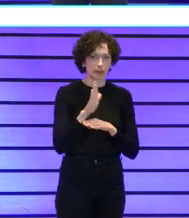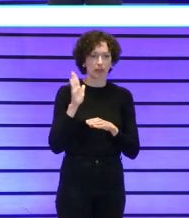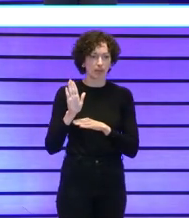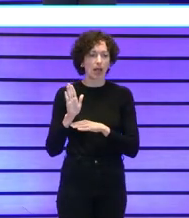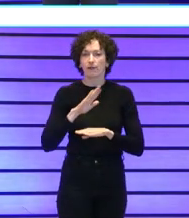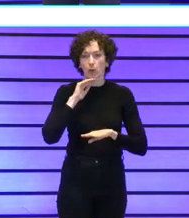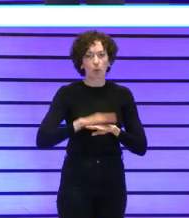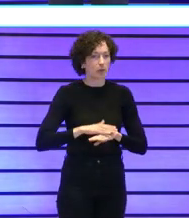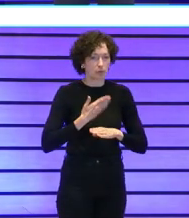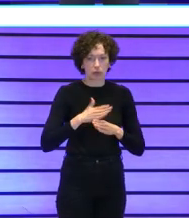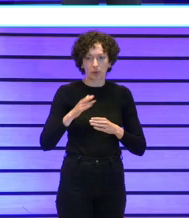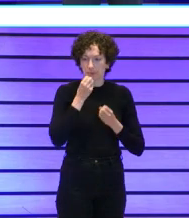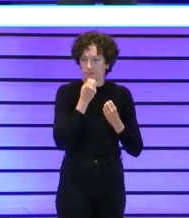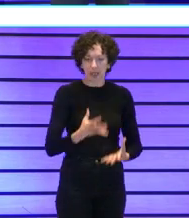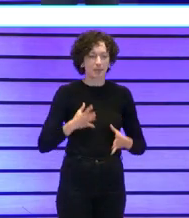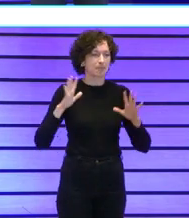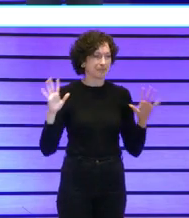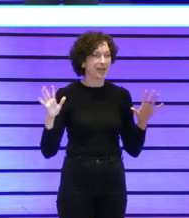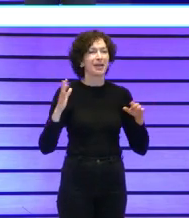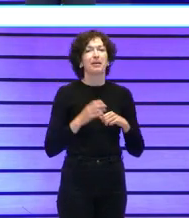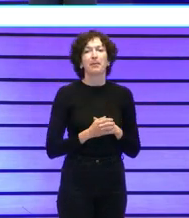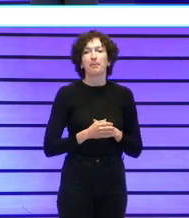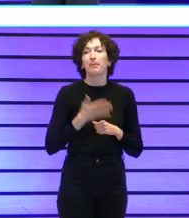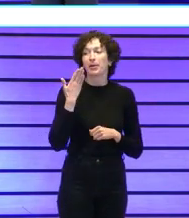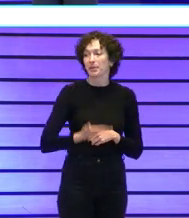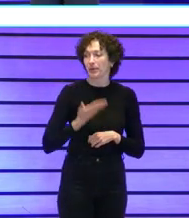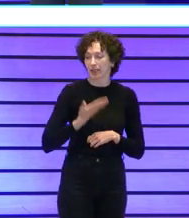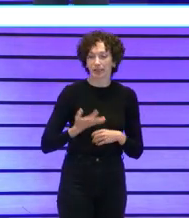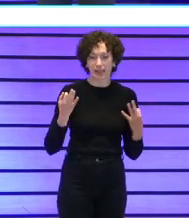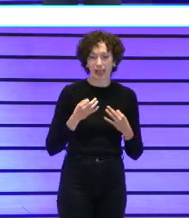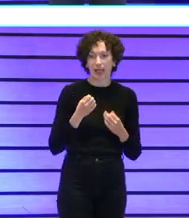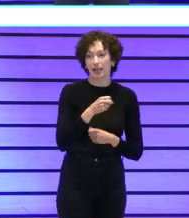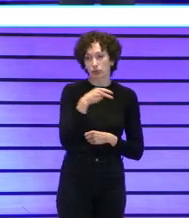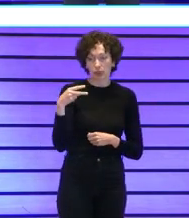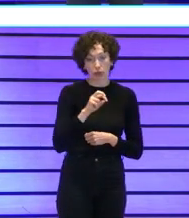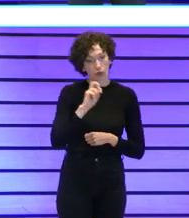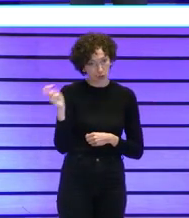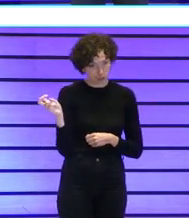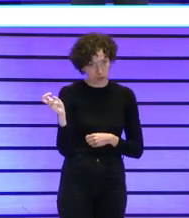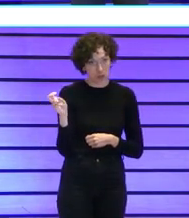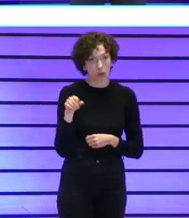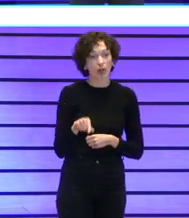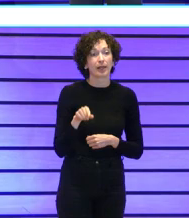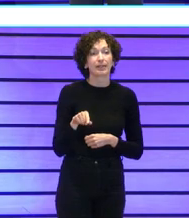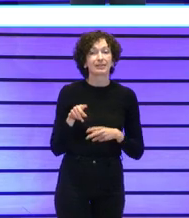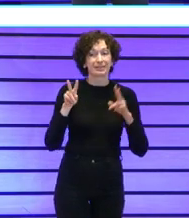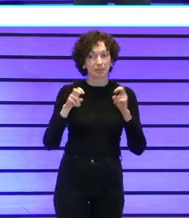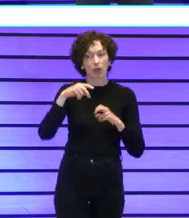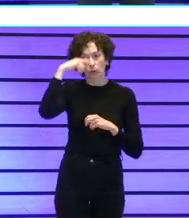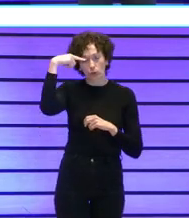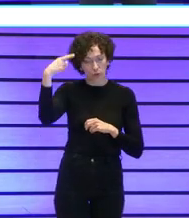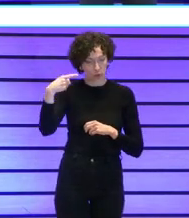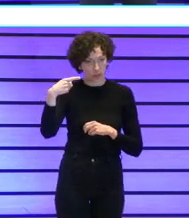sobra pues bien pero muy importante otros resultados una incidencia en la cultura ¿vale?